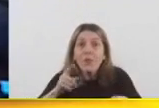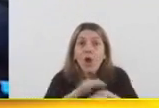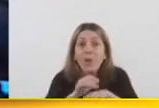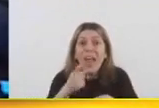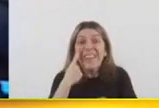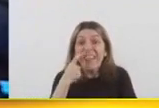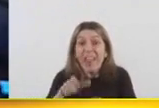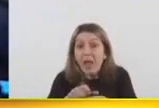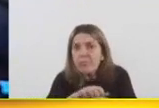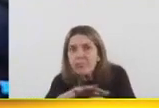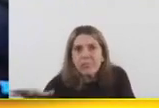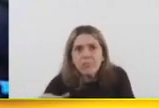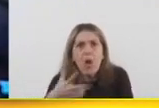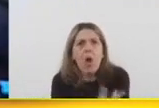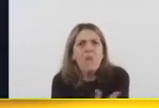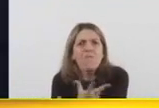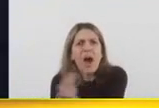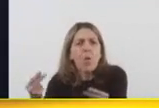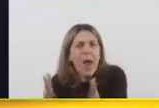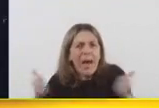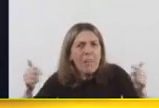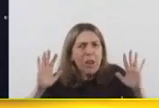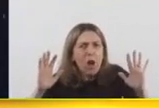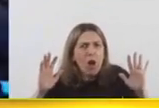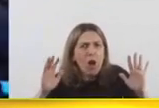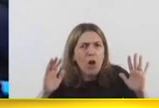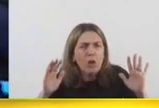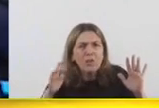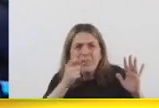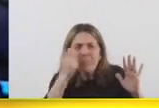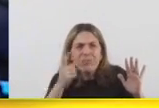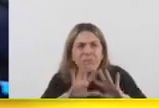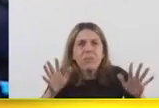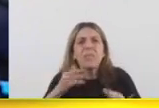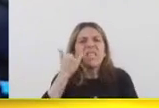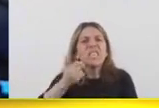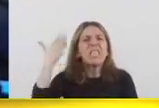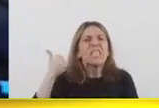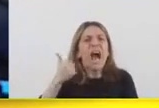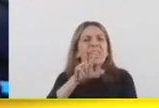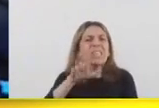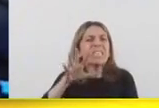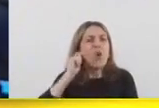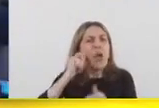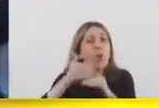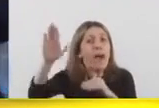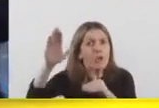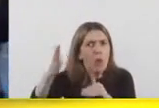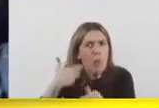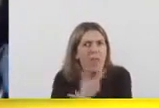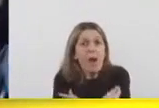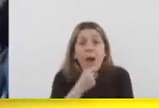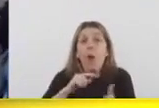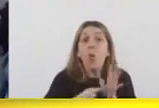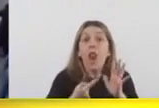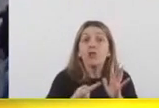sus vecinos. Y fueron rápidos, me contaba Axel, que ya está liberado los mayores de 35. En Buenos Aires los mayores de